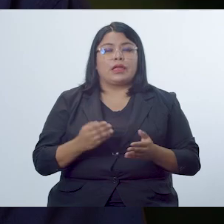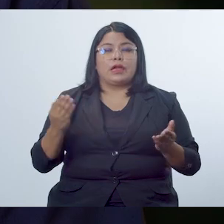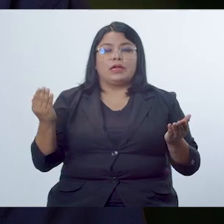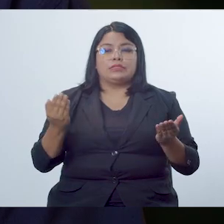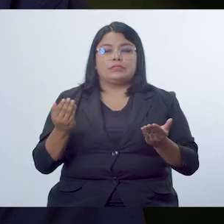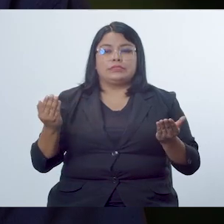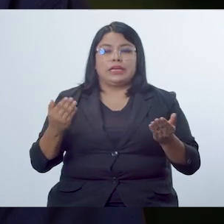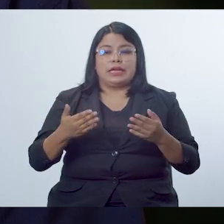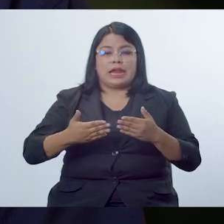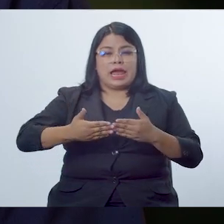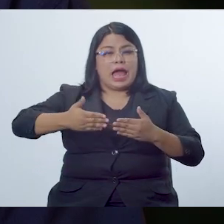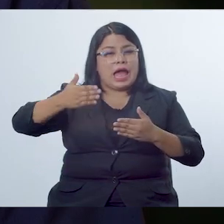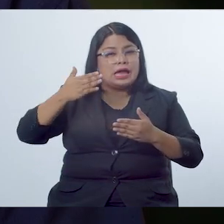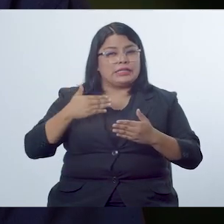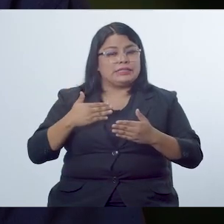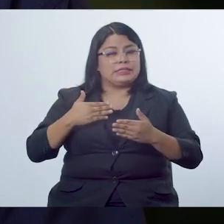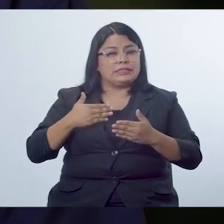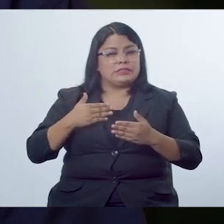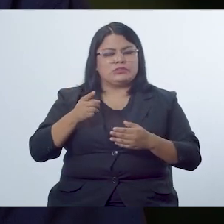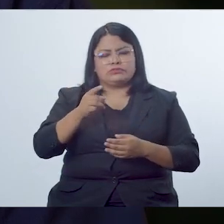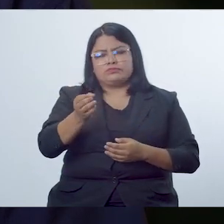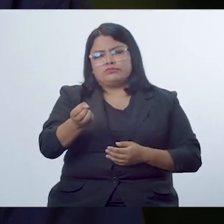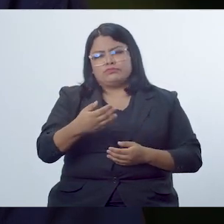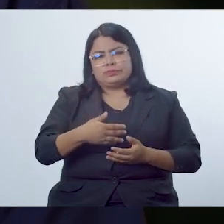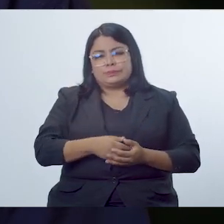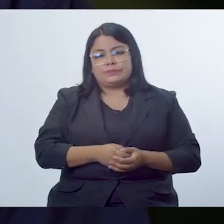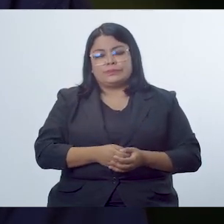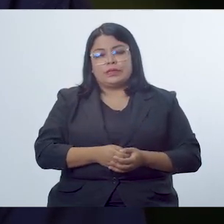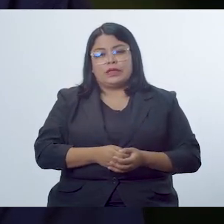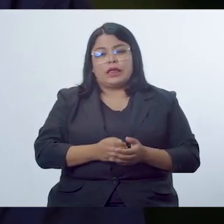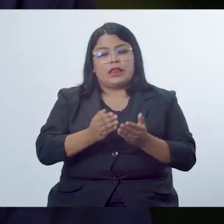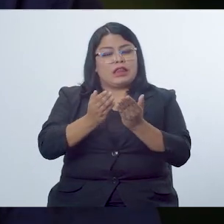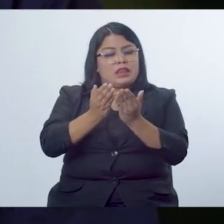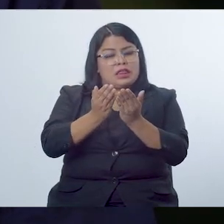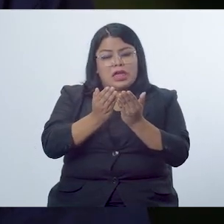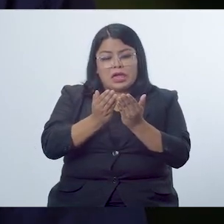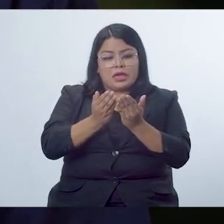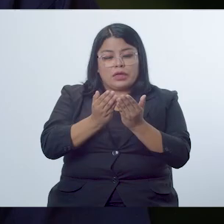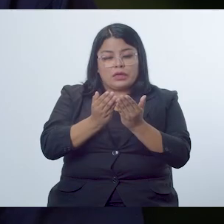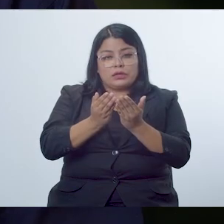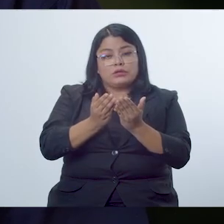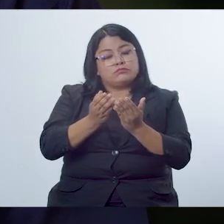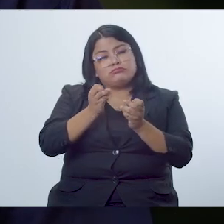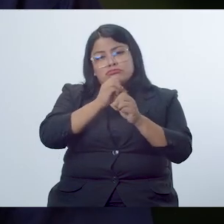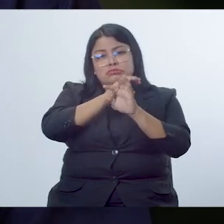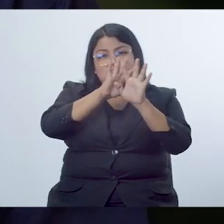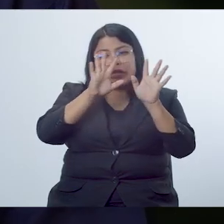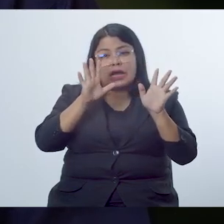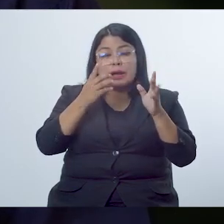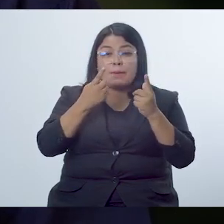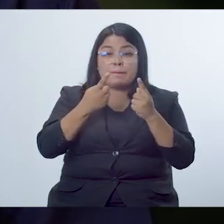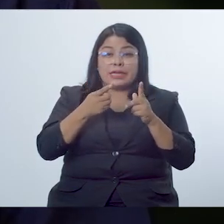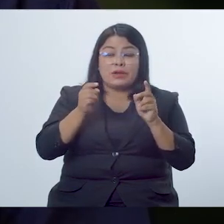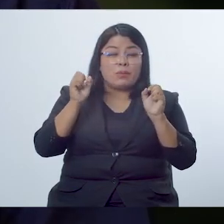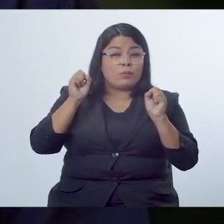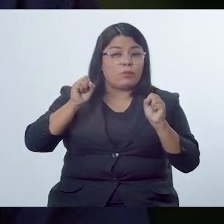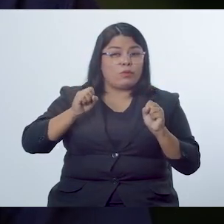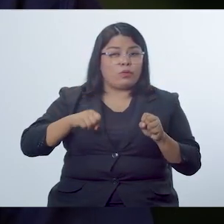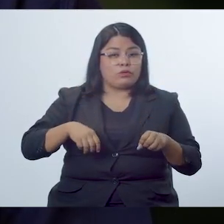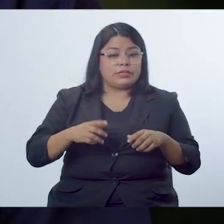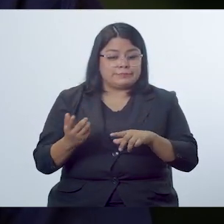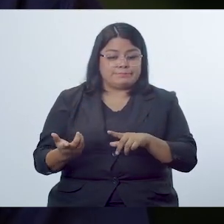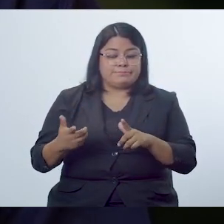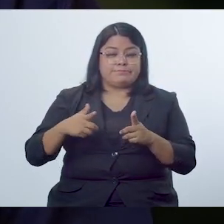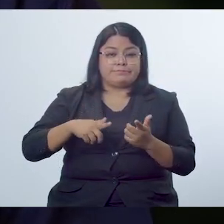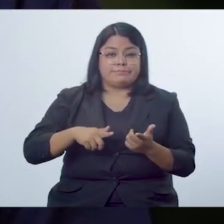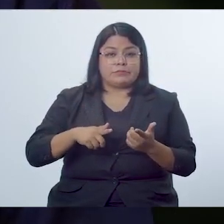¿qué podemos hacer en la anticipación? Usted me puede decir, ¿leer un texto? Claro, leer un texto, pero que me permita